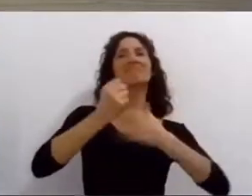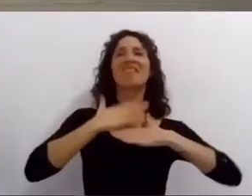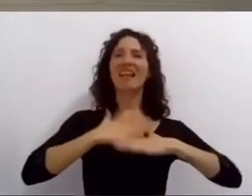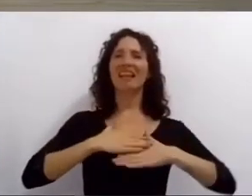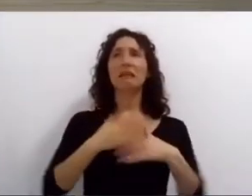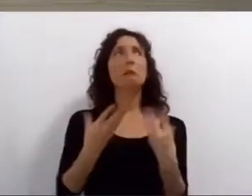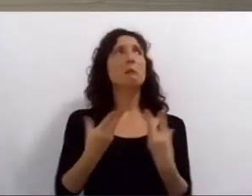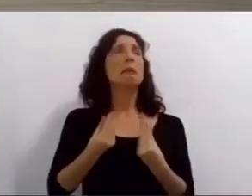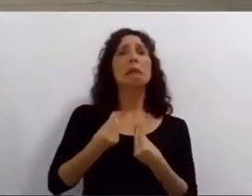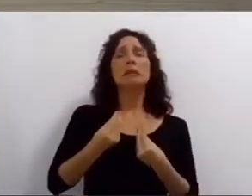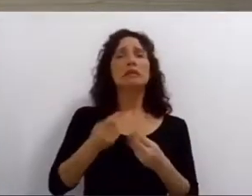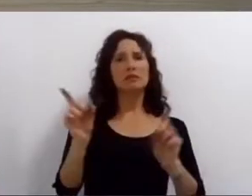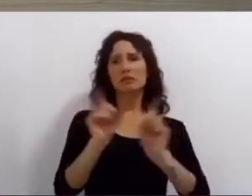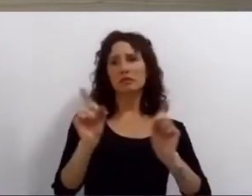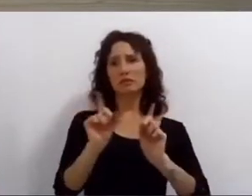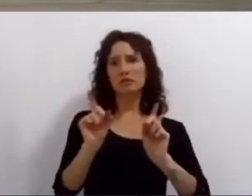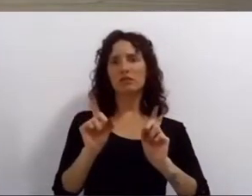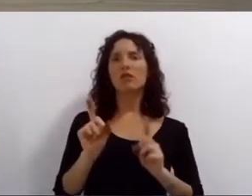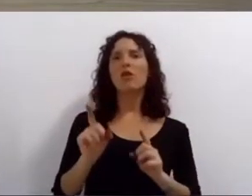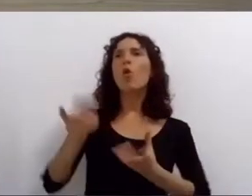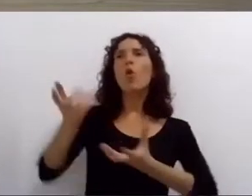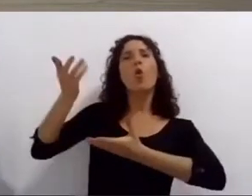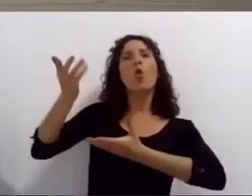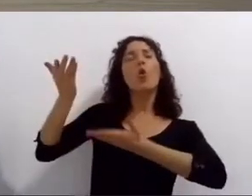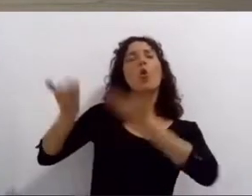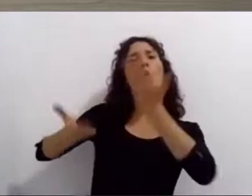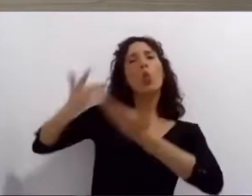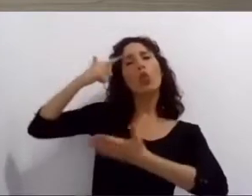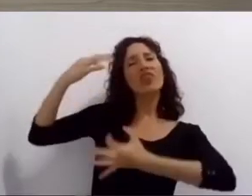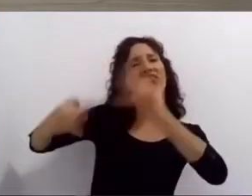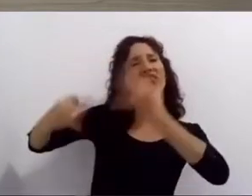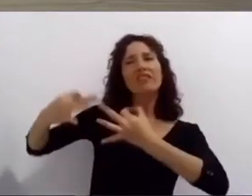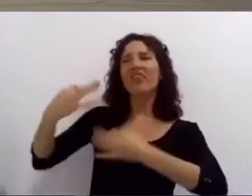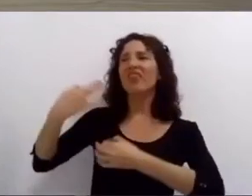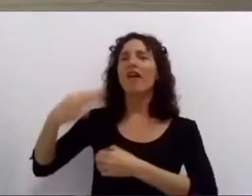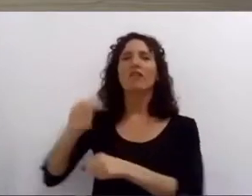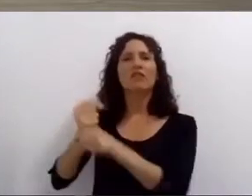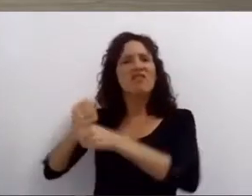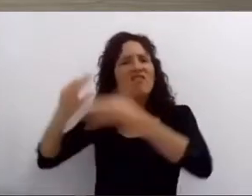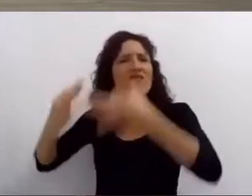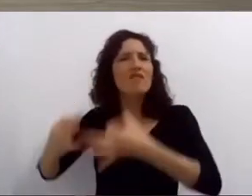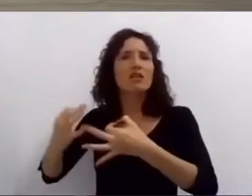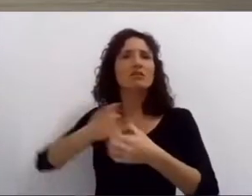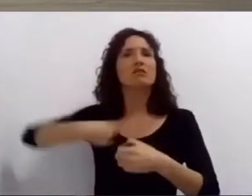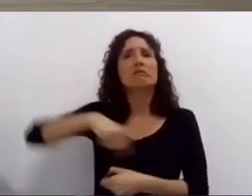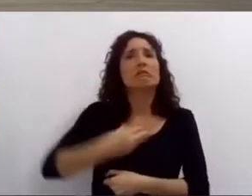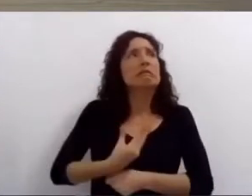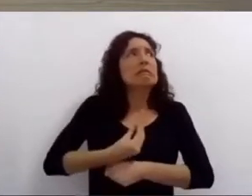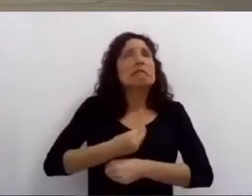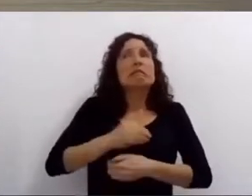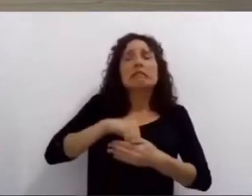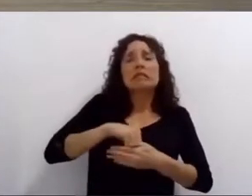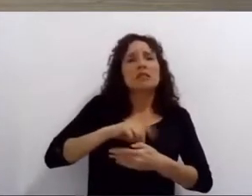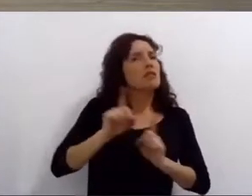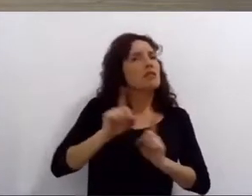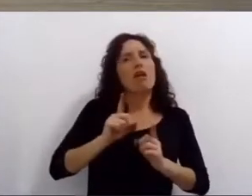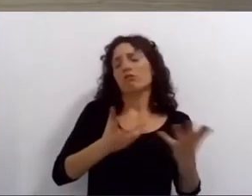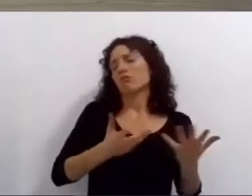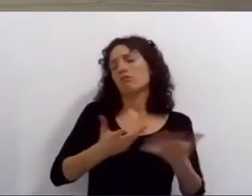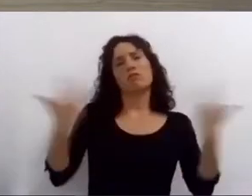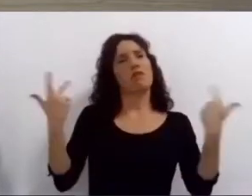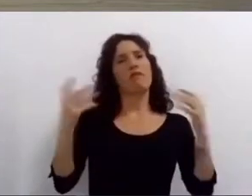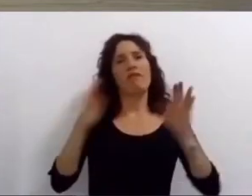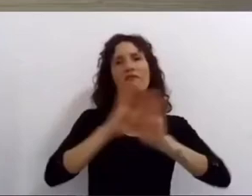una justicia ágil. Nos merecemos dejar de vivir con miedo. Nuestro Gobierno acompaña